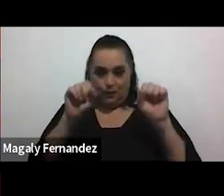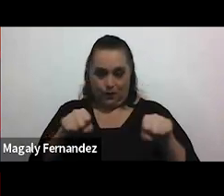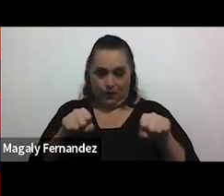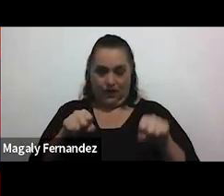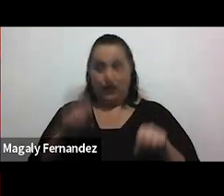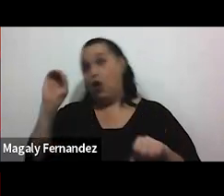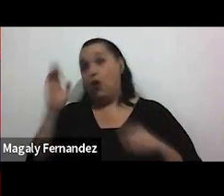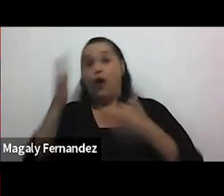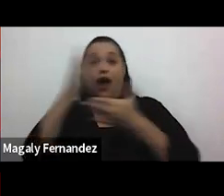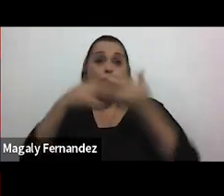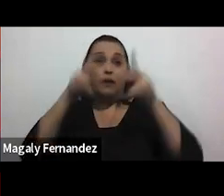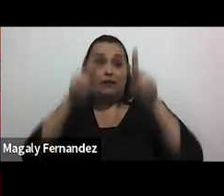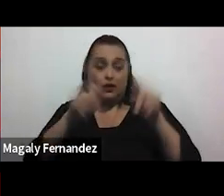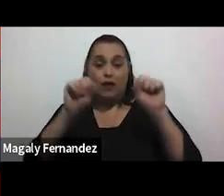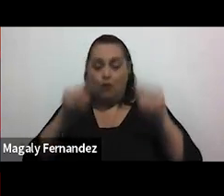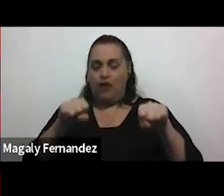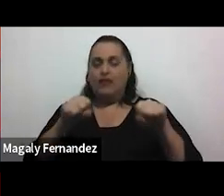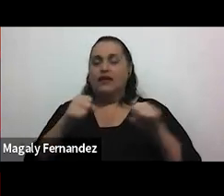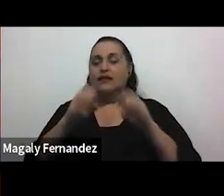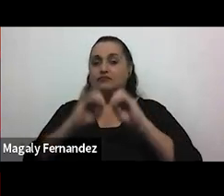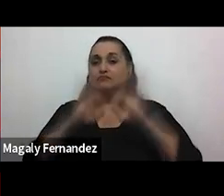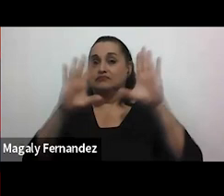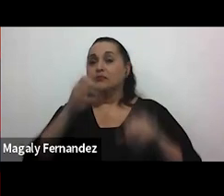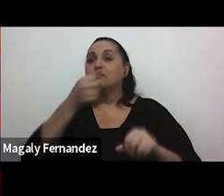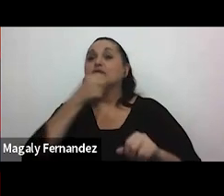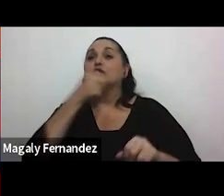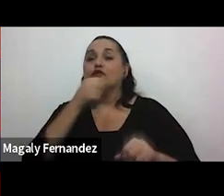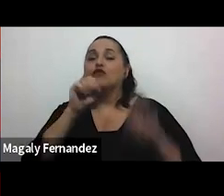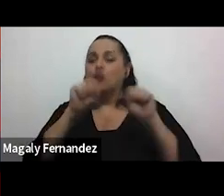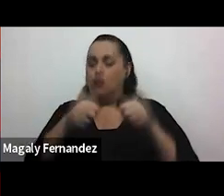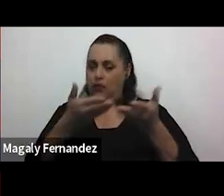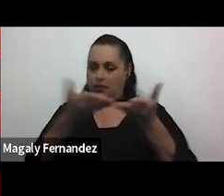alguien quisiera incluso abrir el micrófono también puede hacerlo.